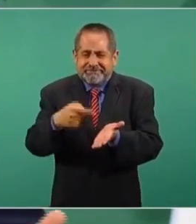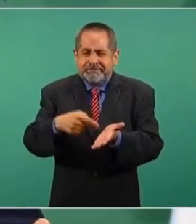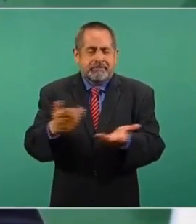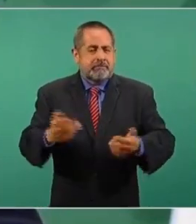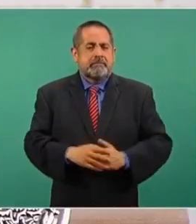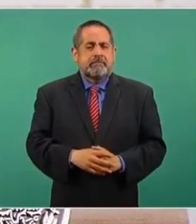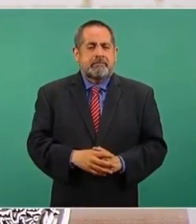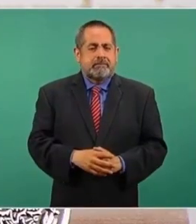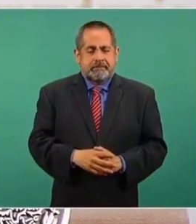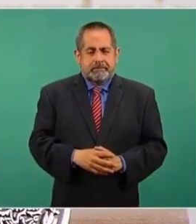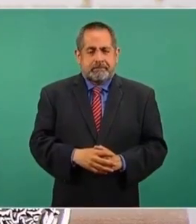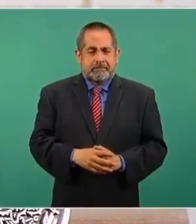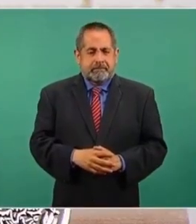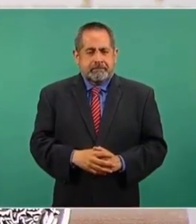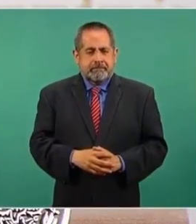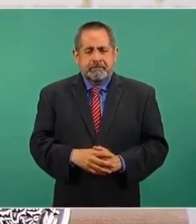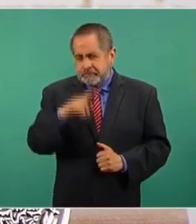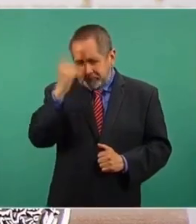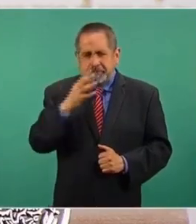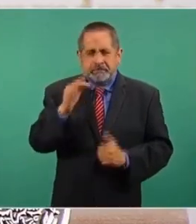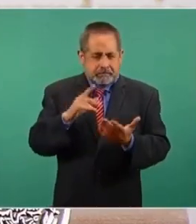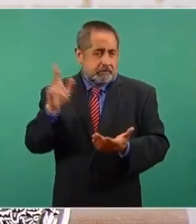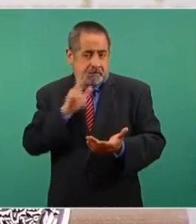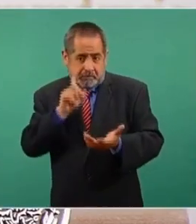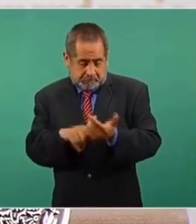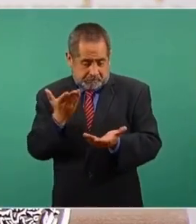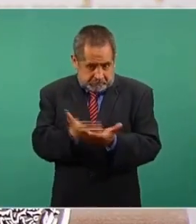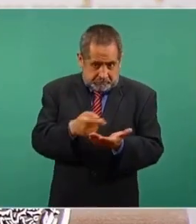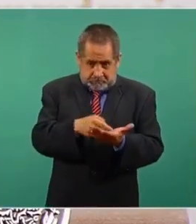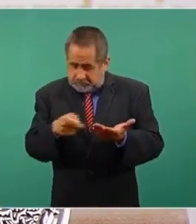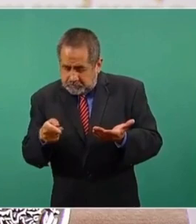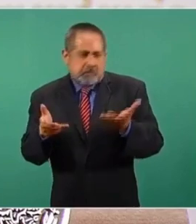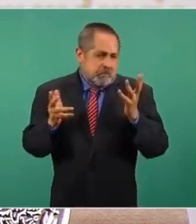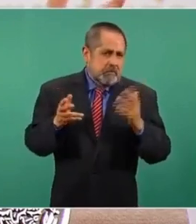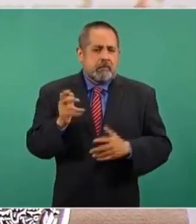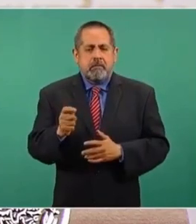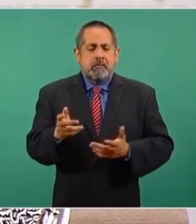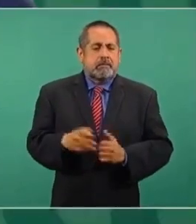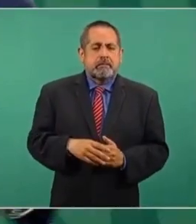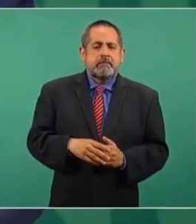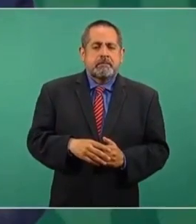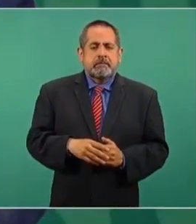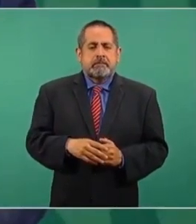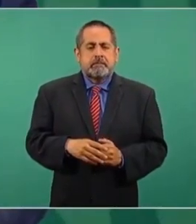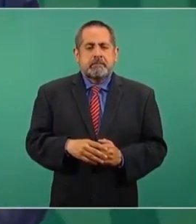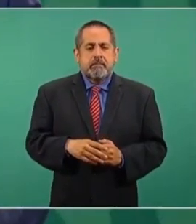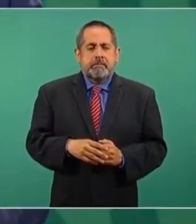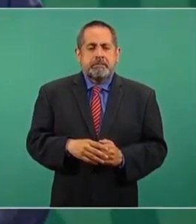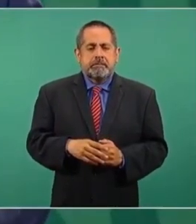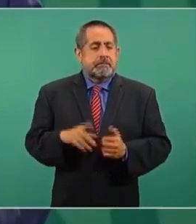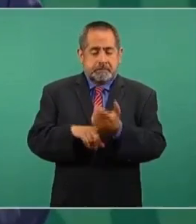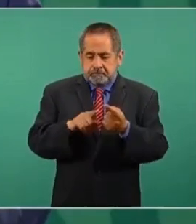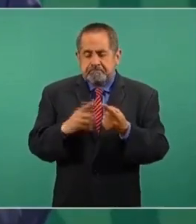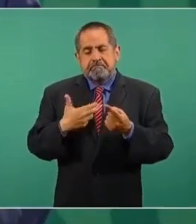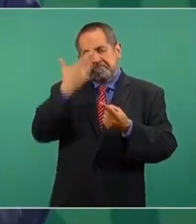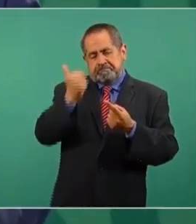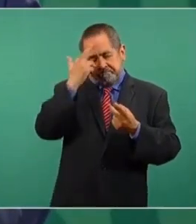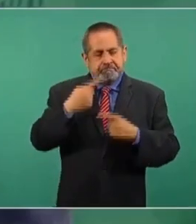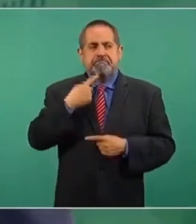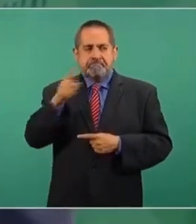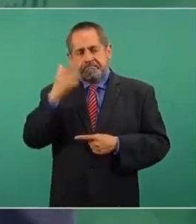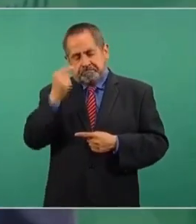si hay pruebas, si tiene fundamento la denuncia.